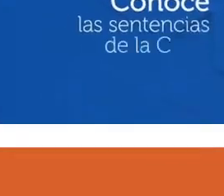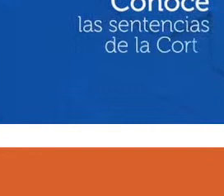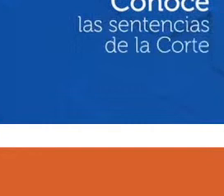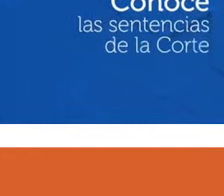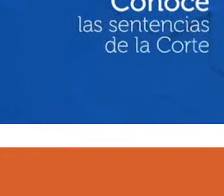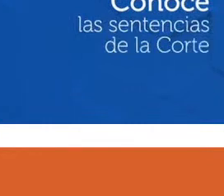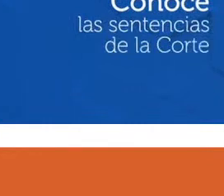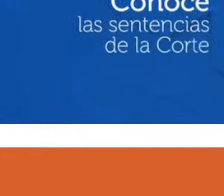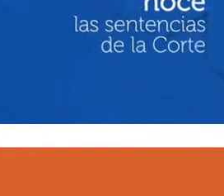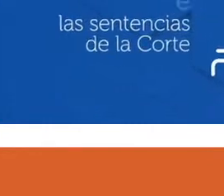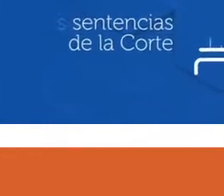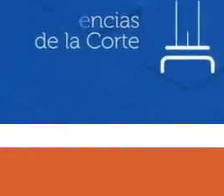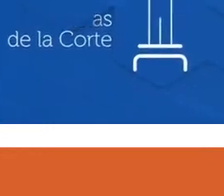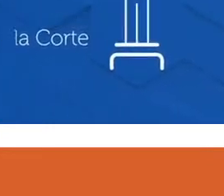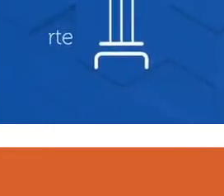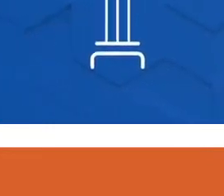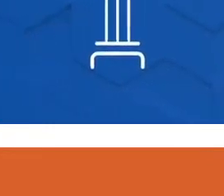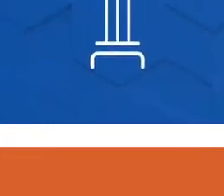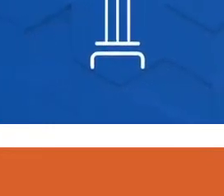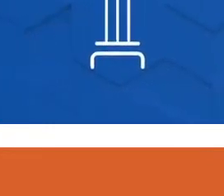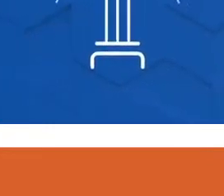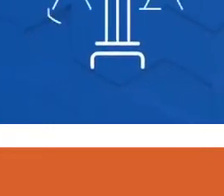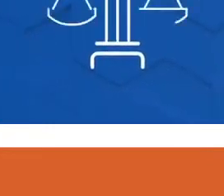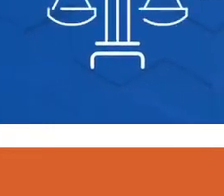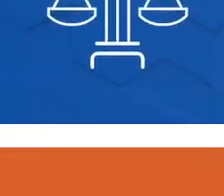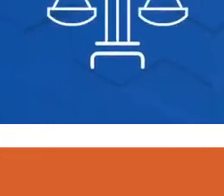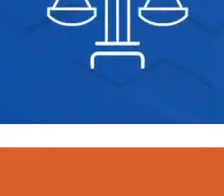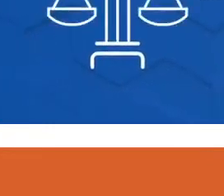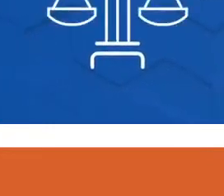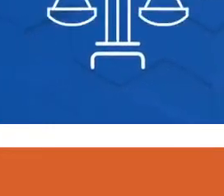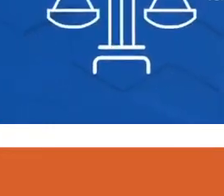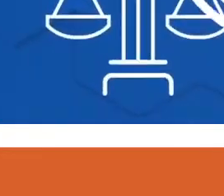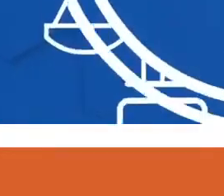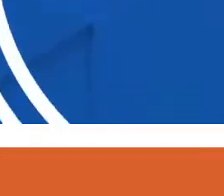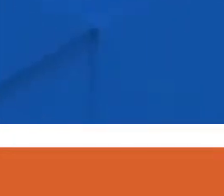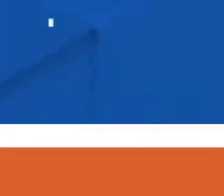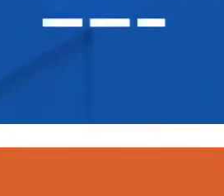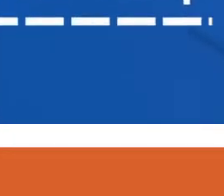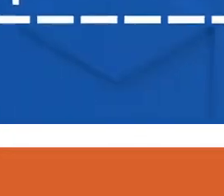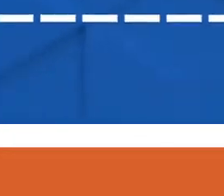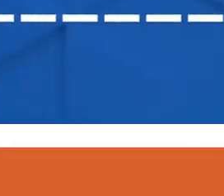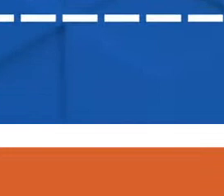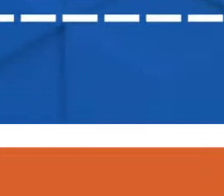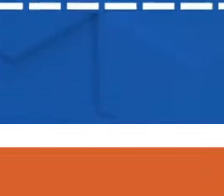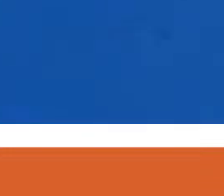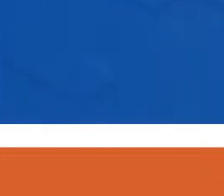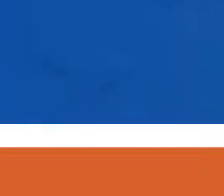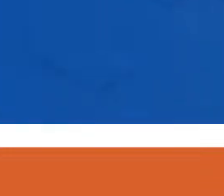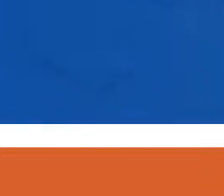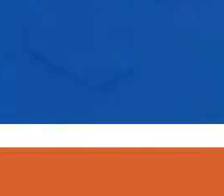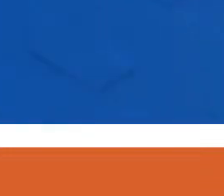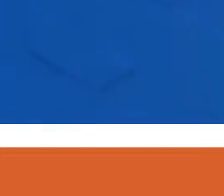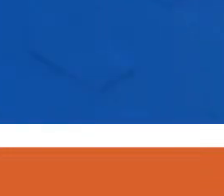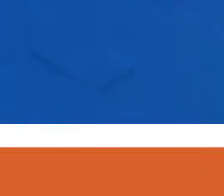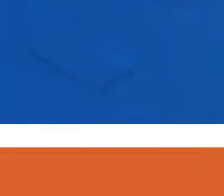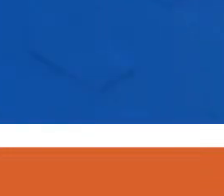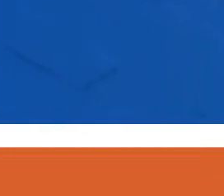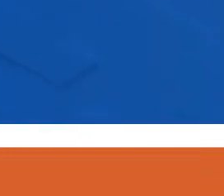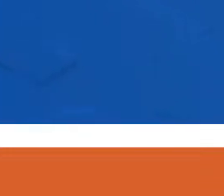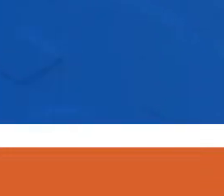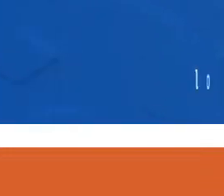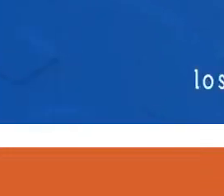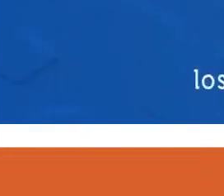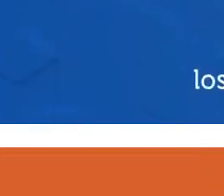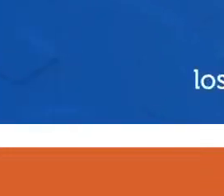Conoce las sentencias de la Corte que protegen los derechos humanos de todas las personas. Para ampliar tu conocimiento sobre el trabajo jurisdiccional,